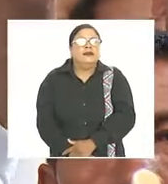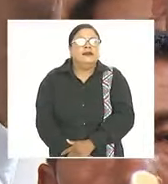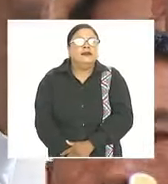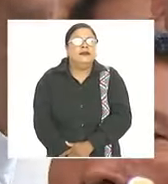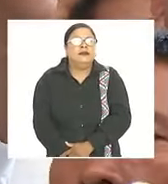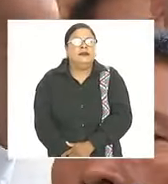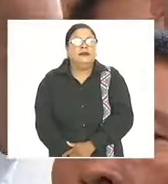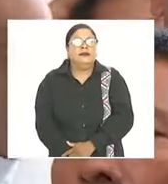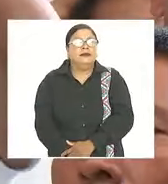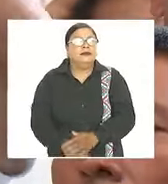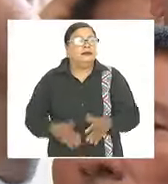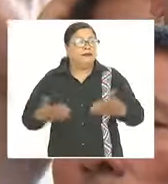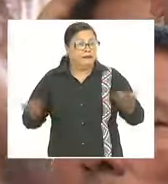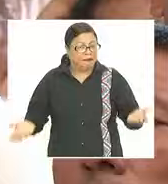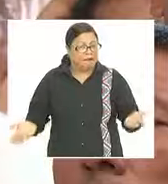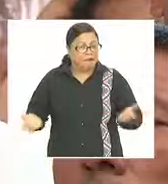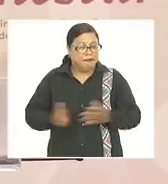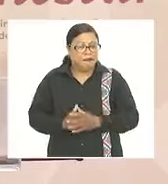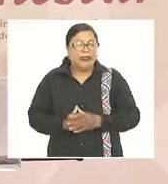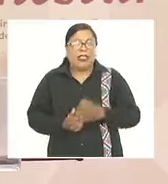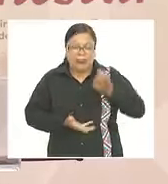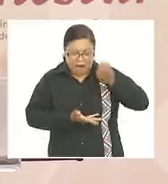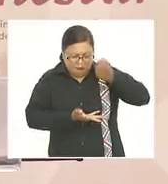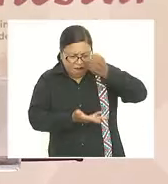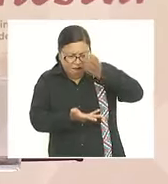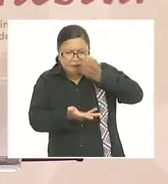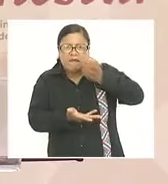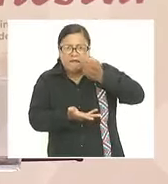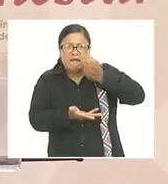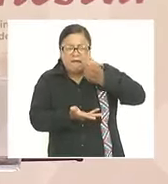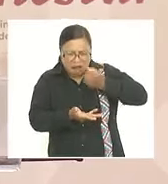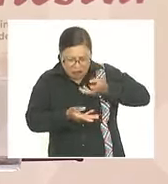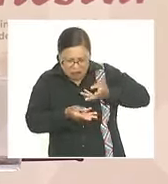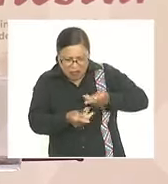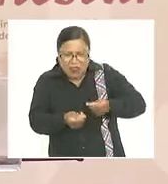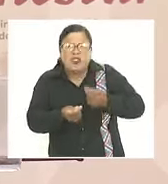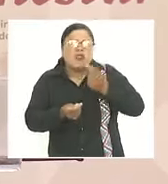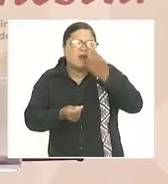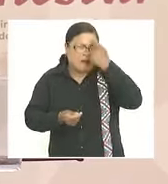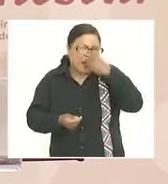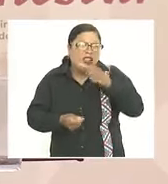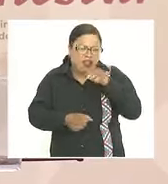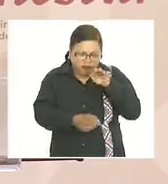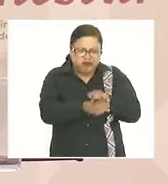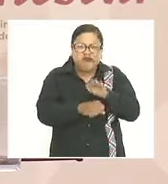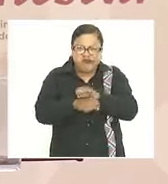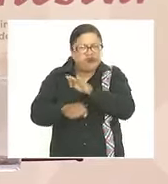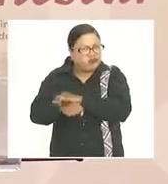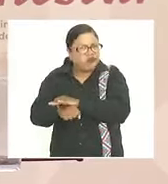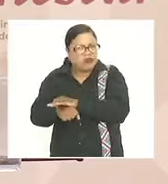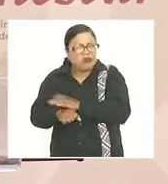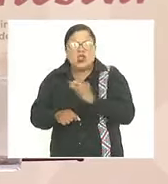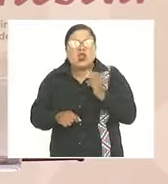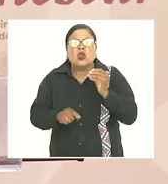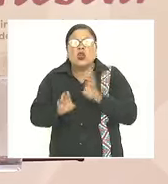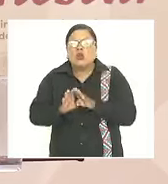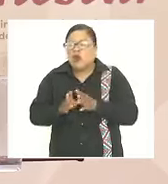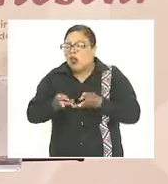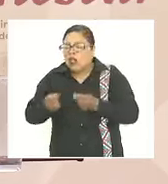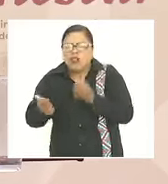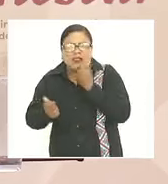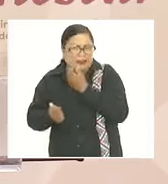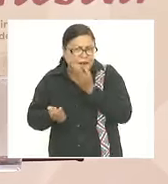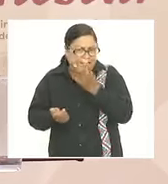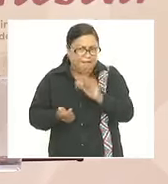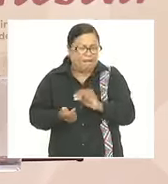y hablo de inversión no de gasto porque si apoyamos